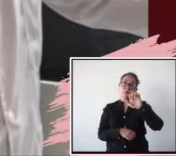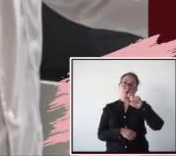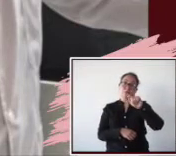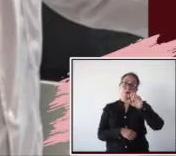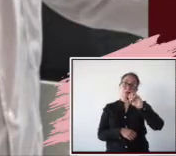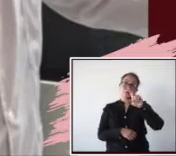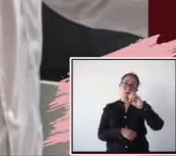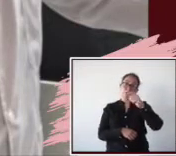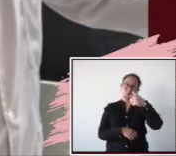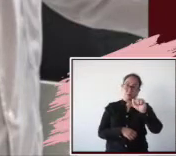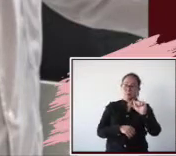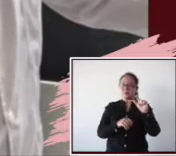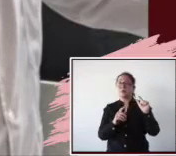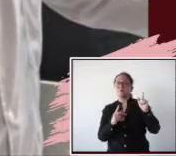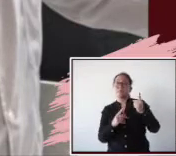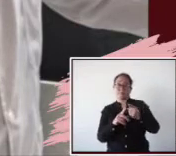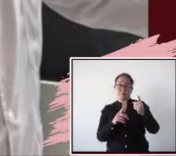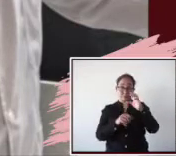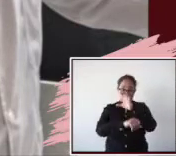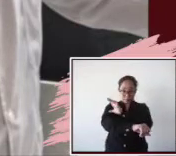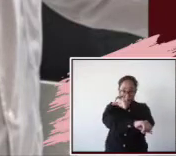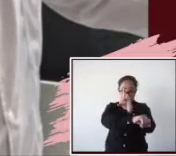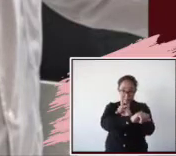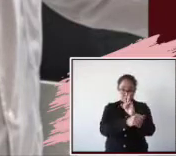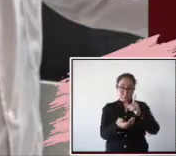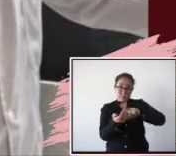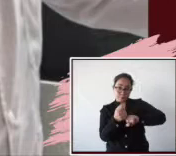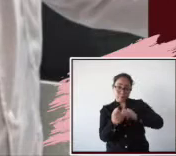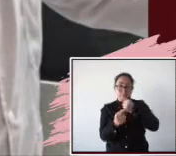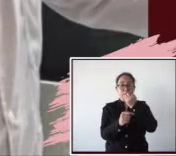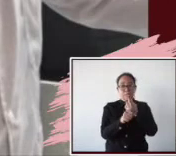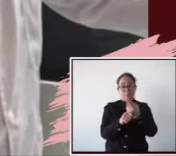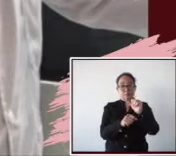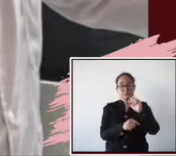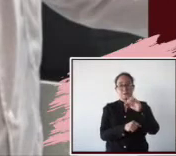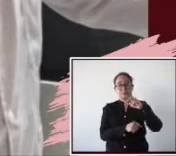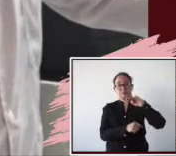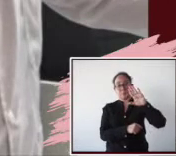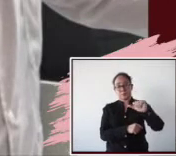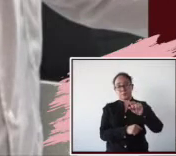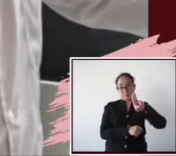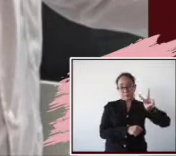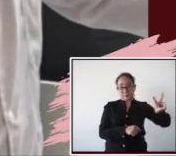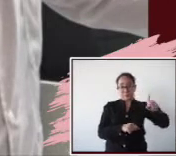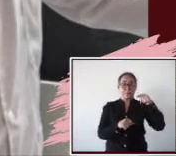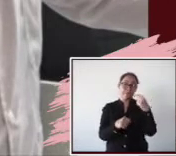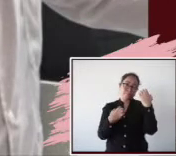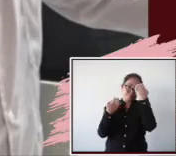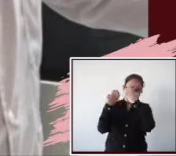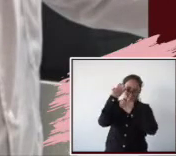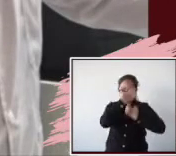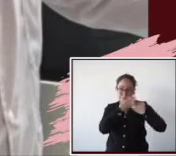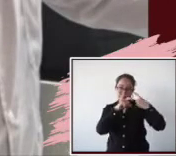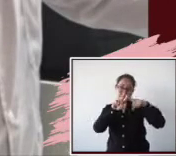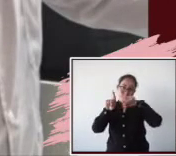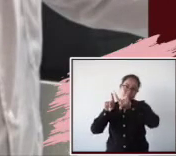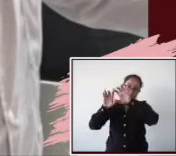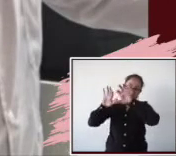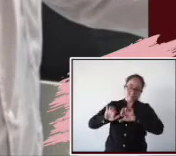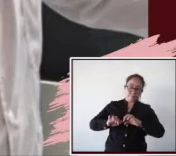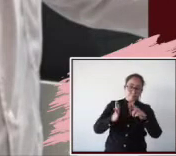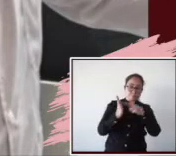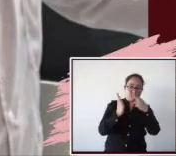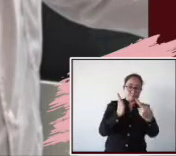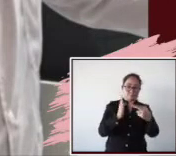doctorado en Investigaciones Cerebrales. Fue coordinador en la Secretaría Académica de la UB y ha sido evaluador de artículos para